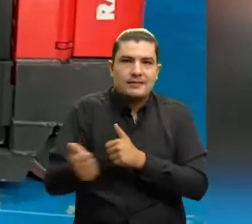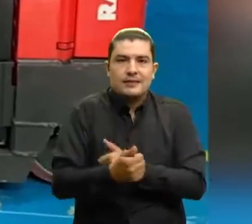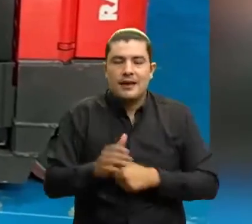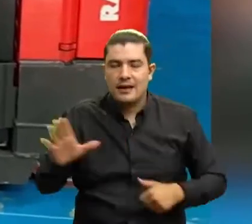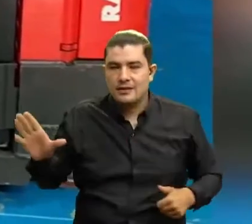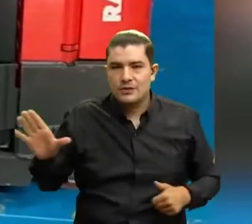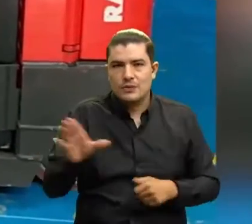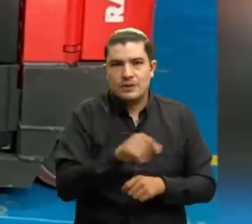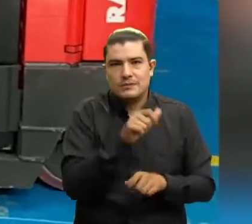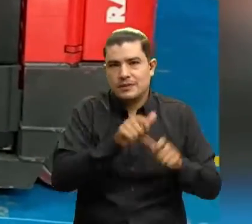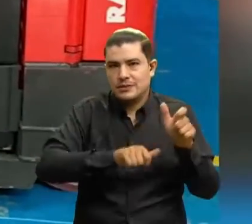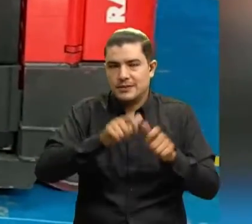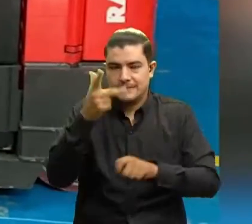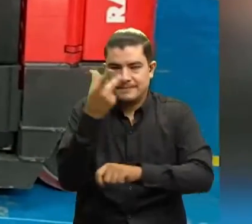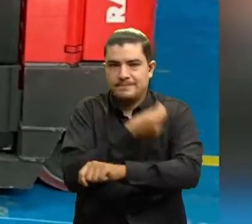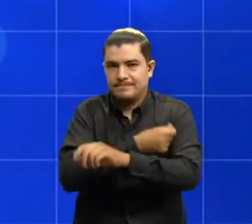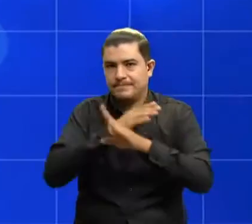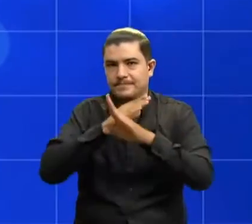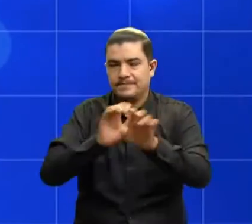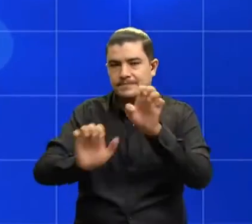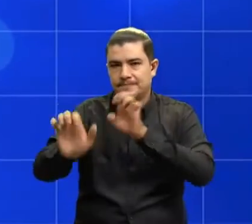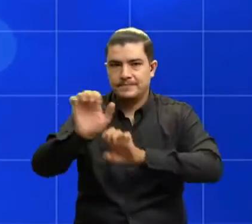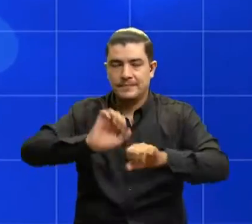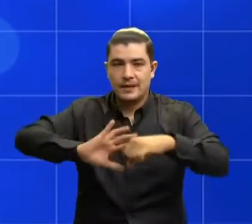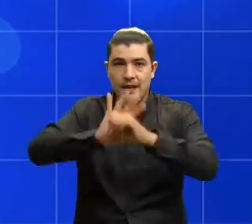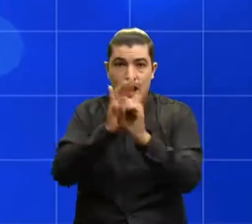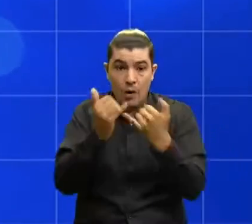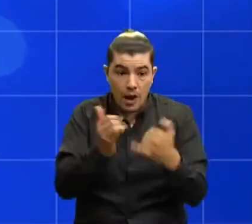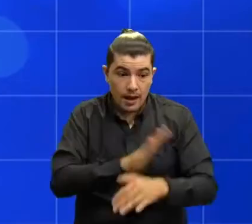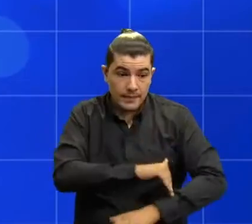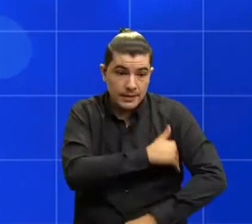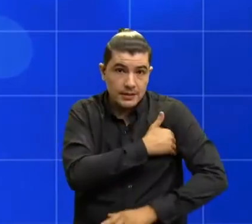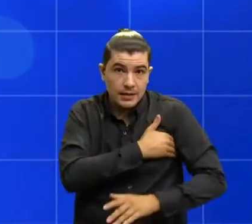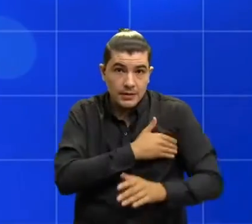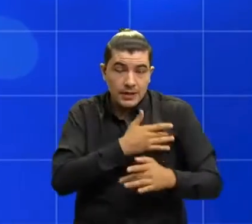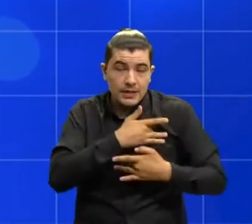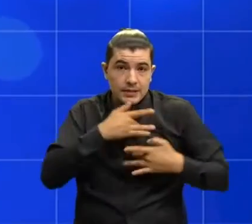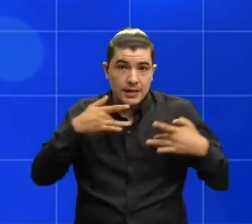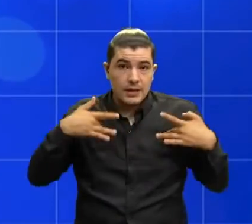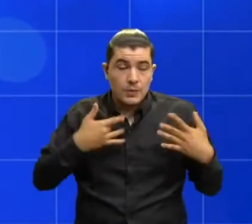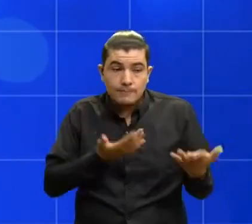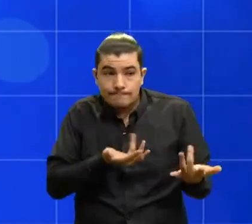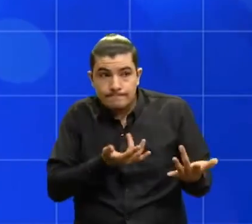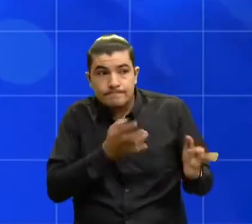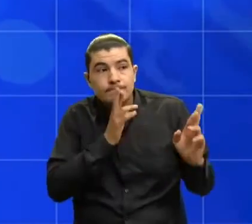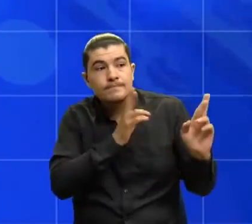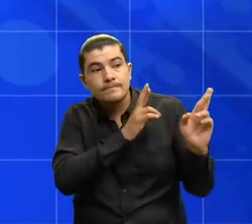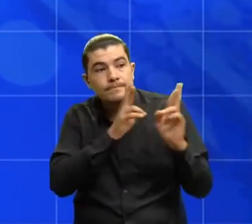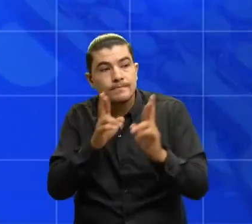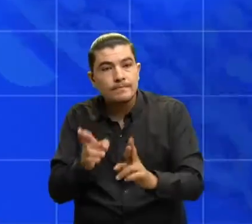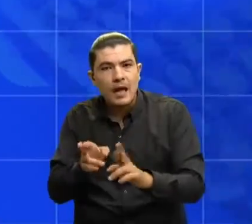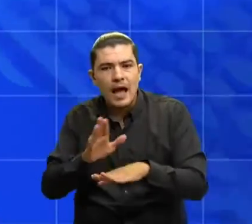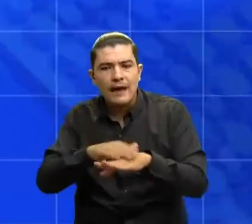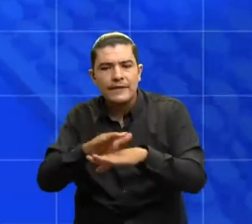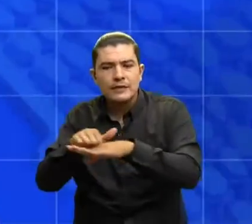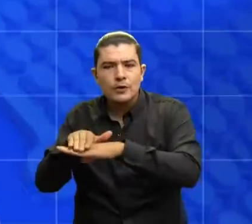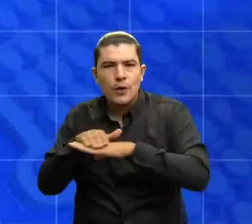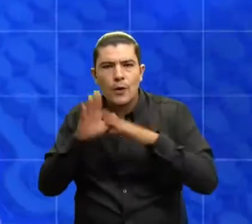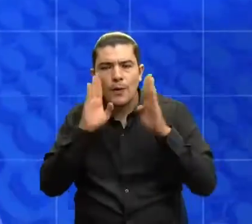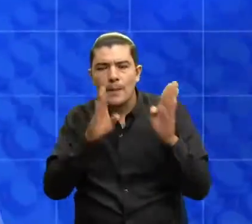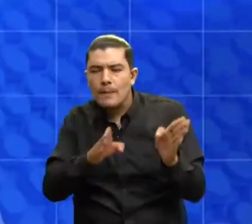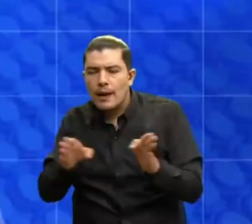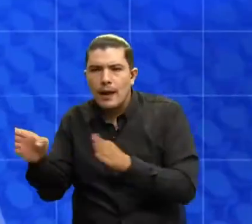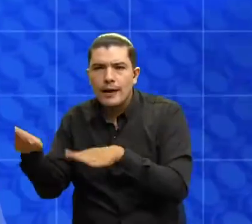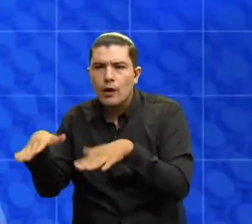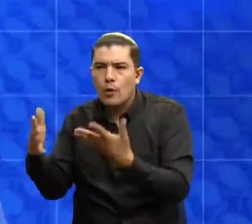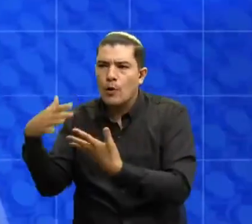COVID-19. Se espera que hoy el Ministerio de Salud dé a conocer cómo será su distribución para terminar esquemas en cerca de 3